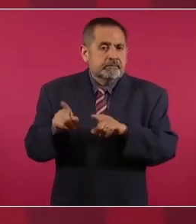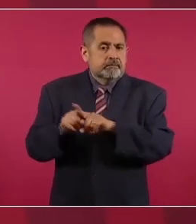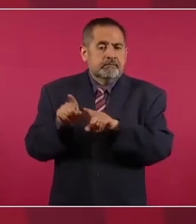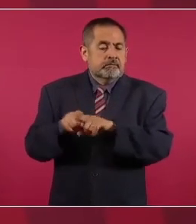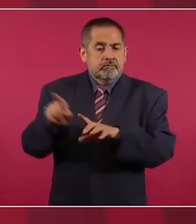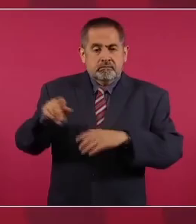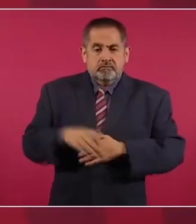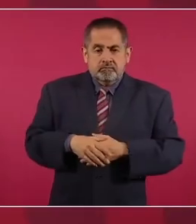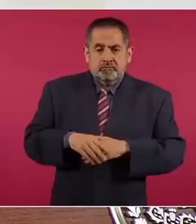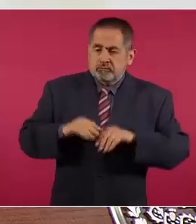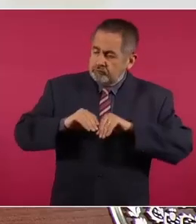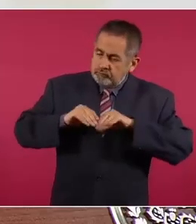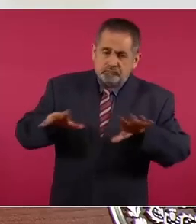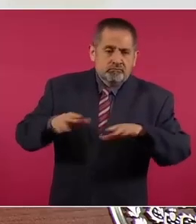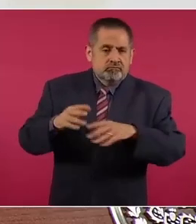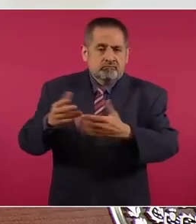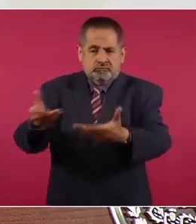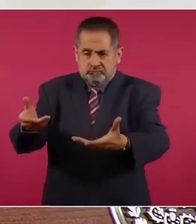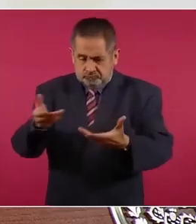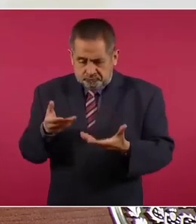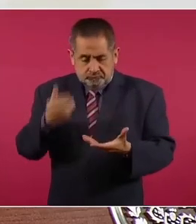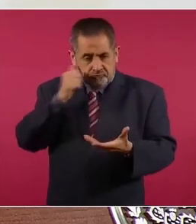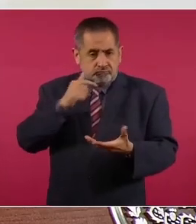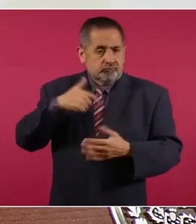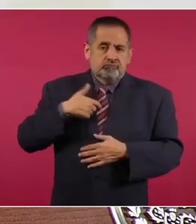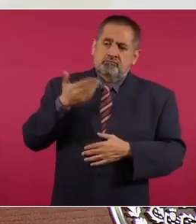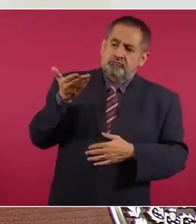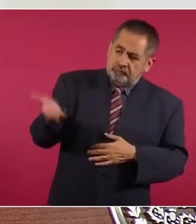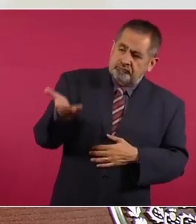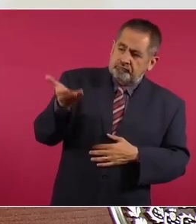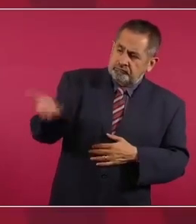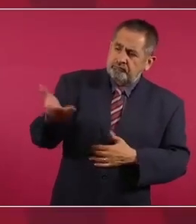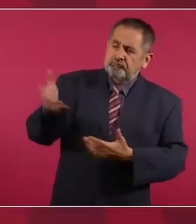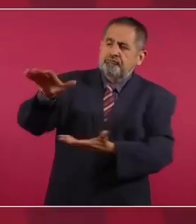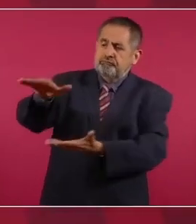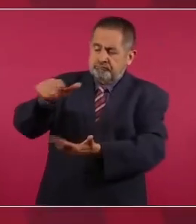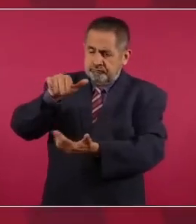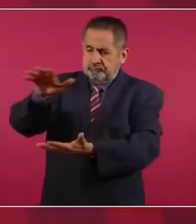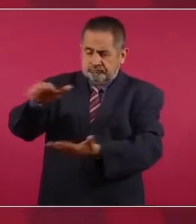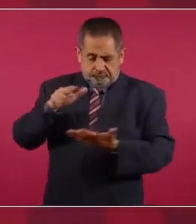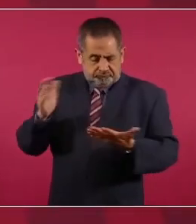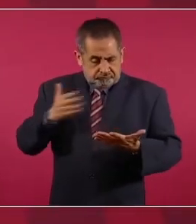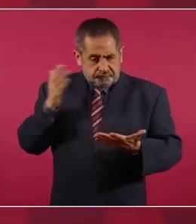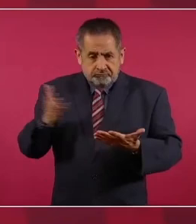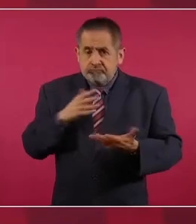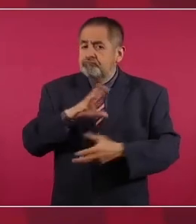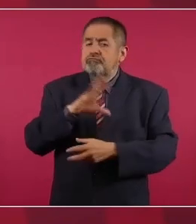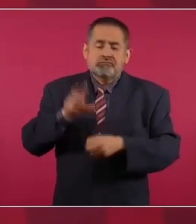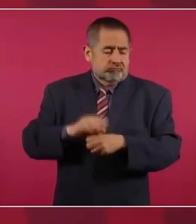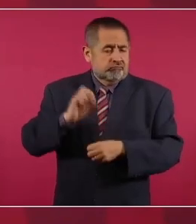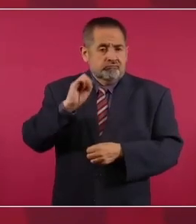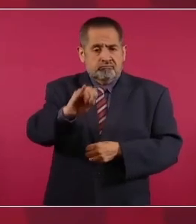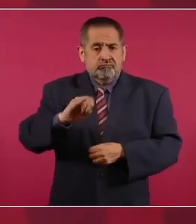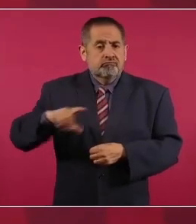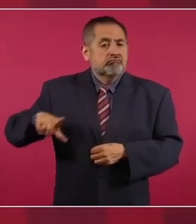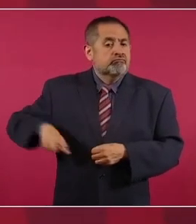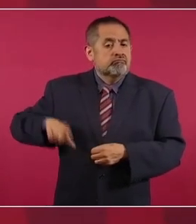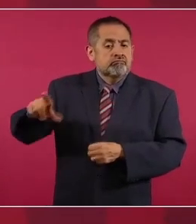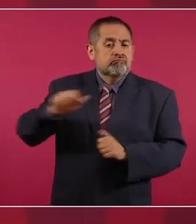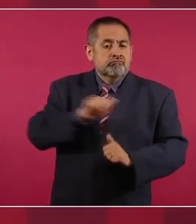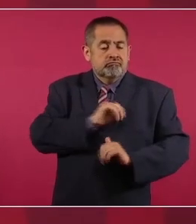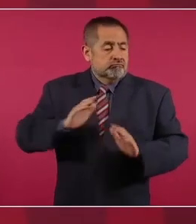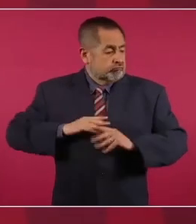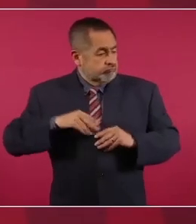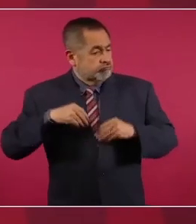Toda la información que solicitaron quienes están en la comisión se les entregó. Yo